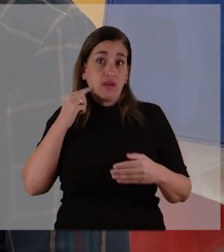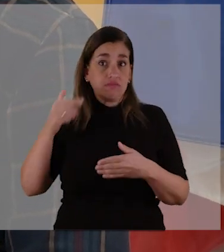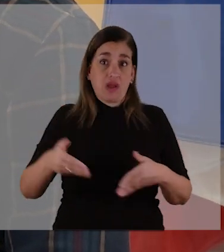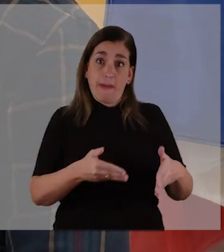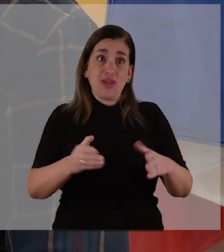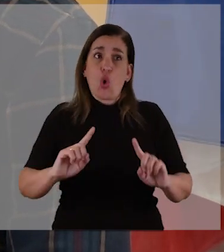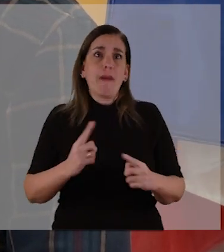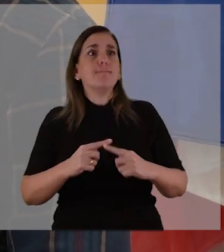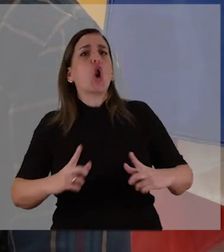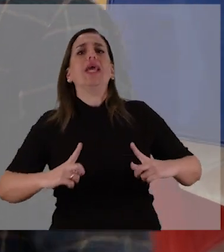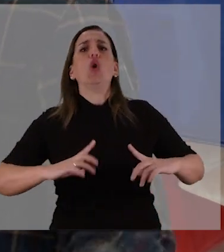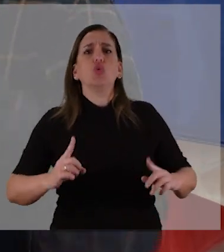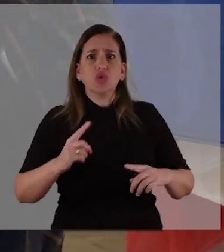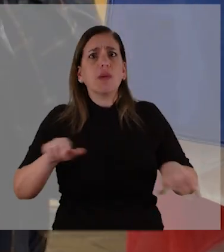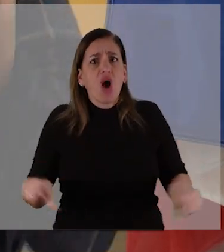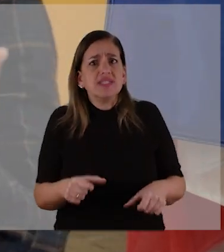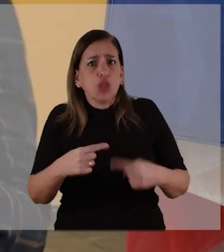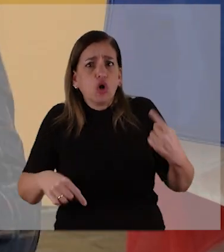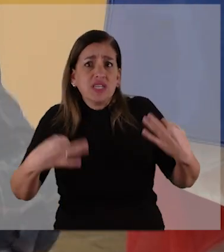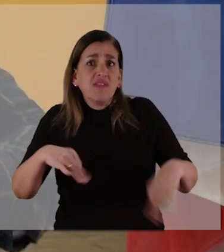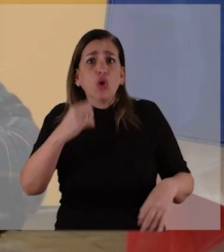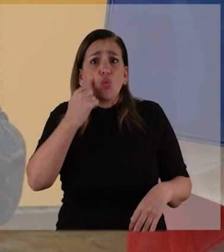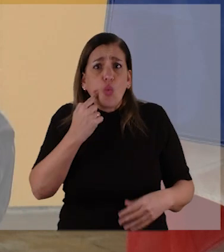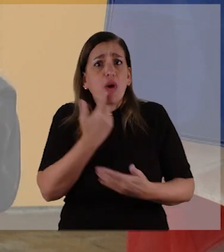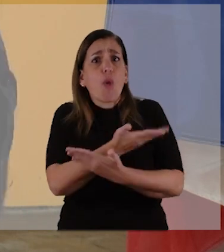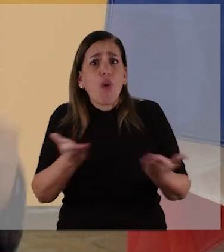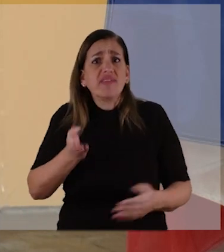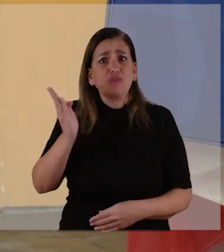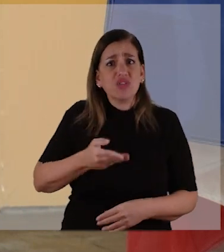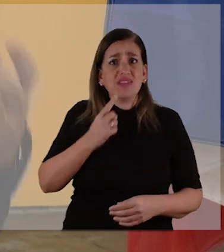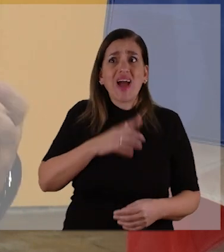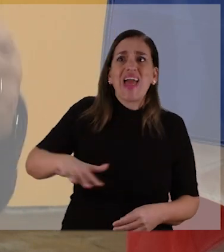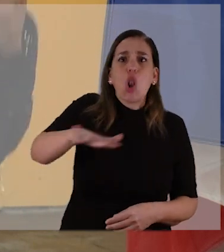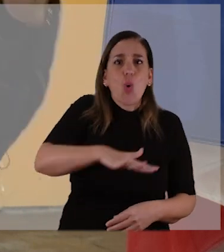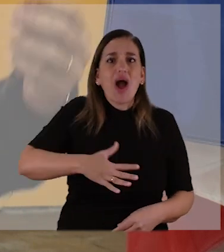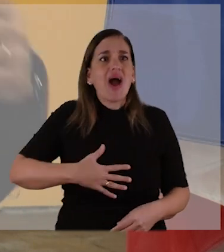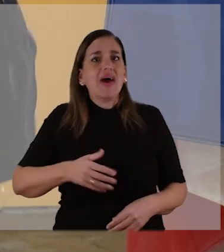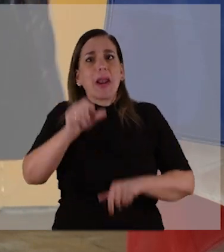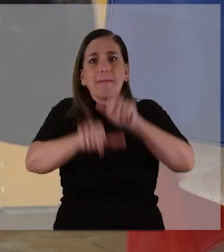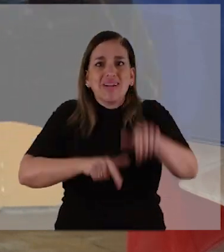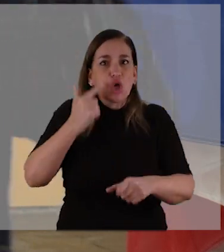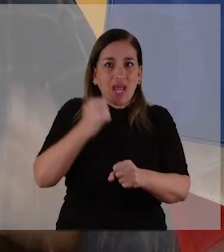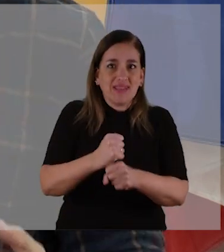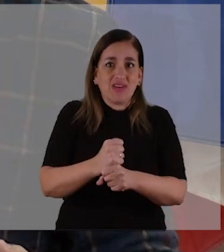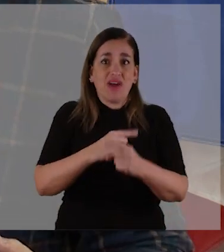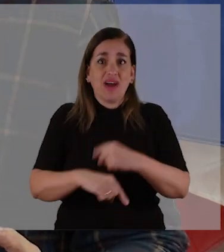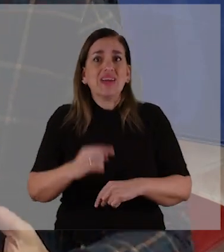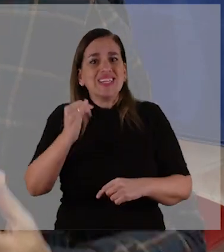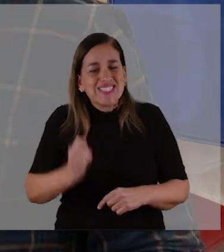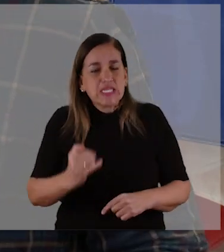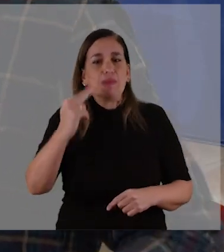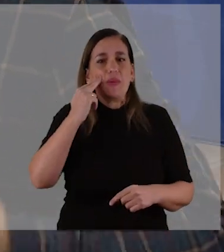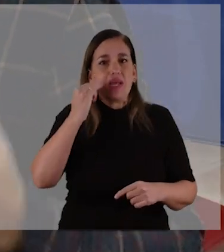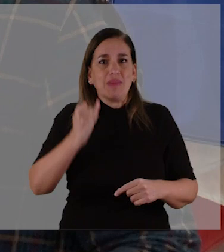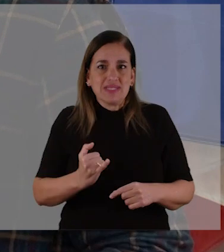que estamos en el buen camino, y no creo porque soy un iluso, los números, las cifras, la realidad, la geografía humana,